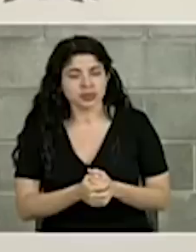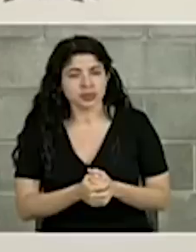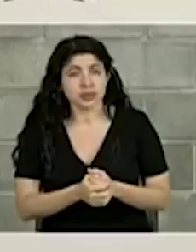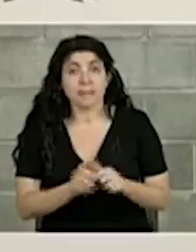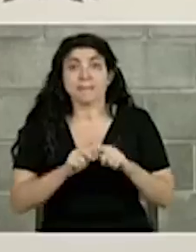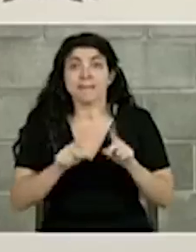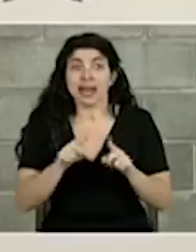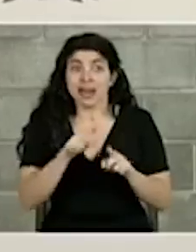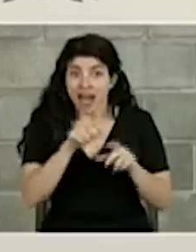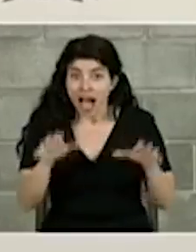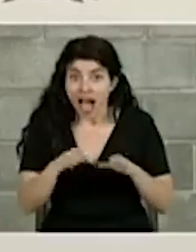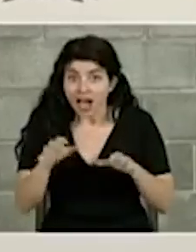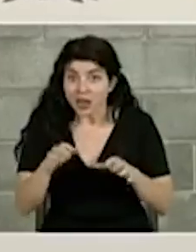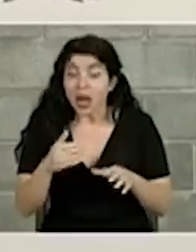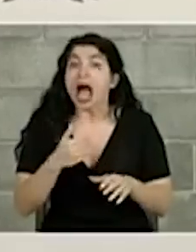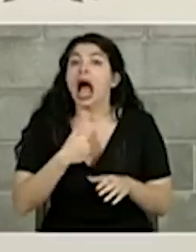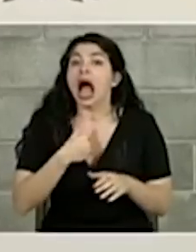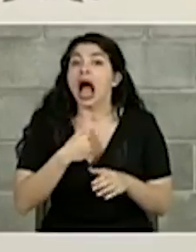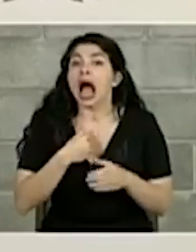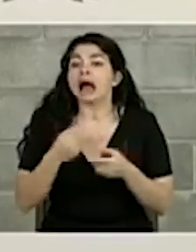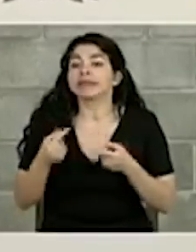pero actuar tiene costos también